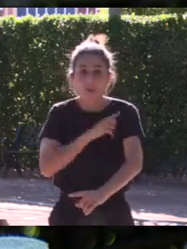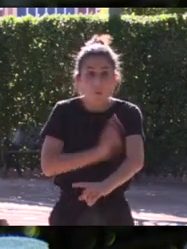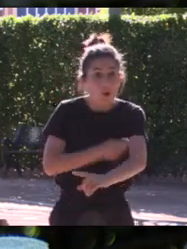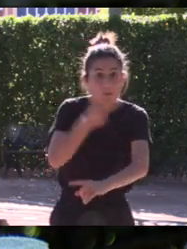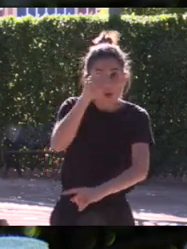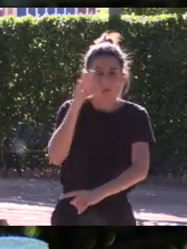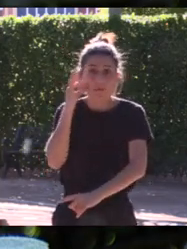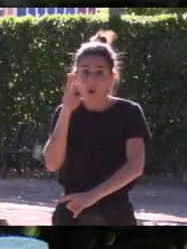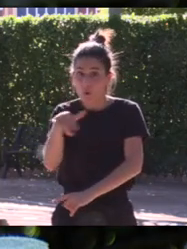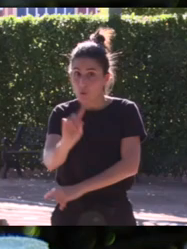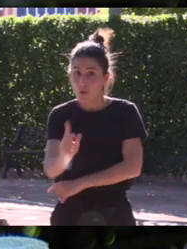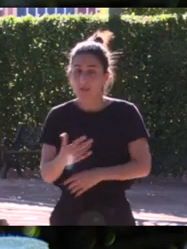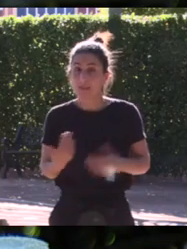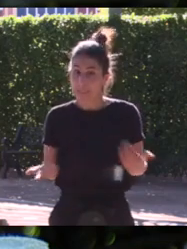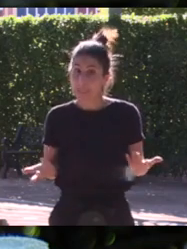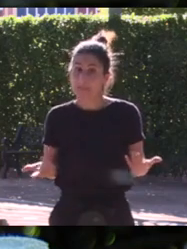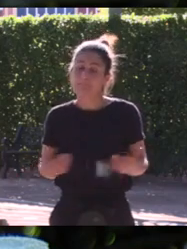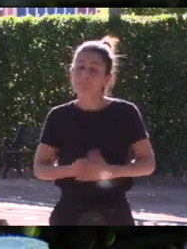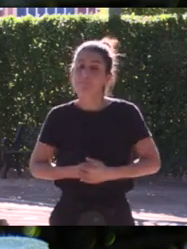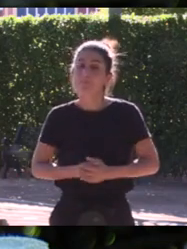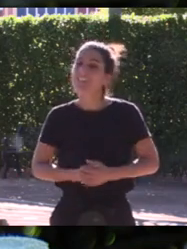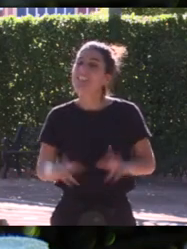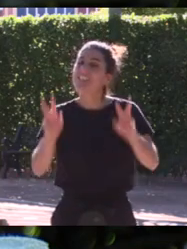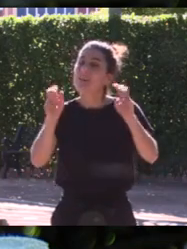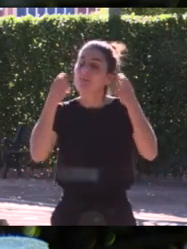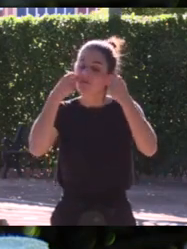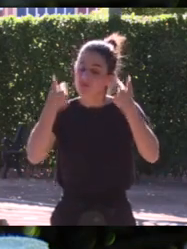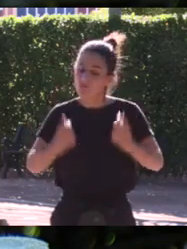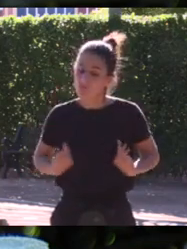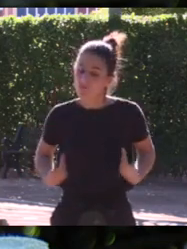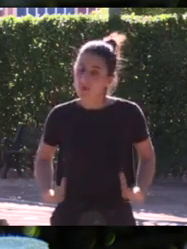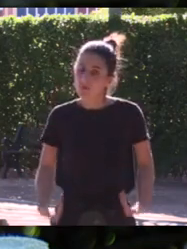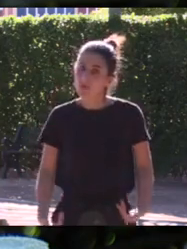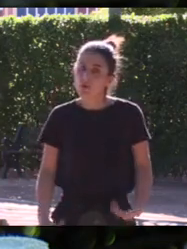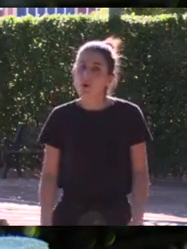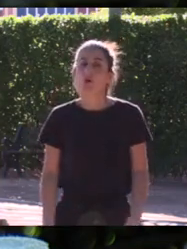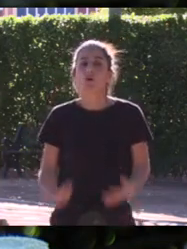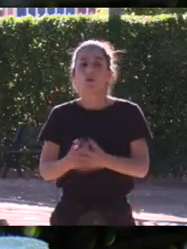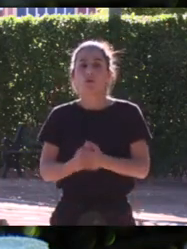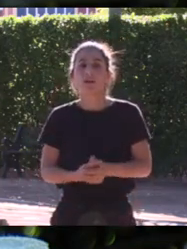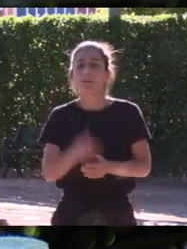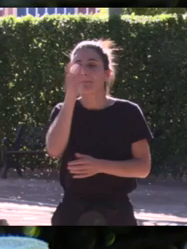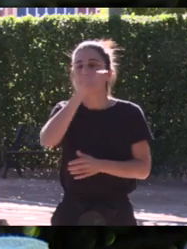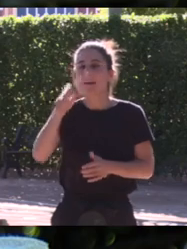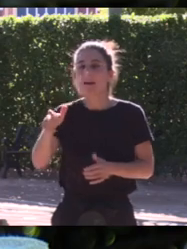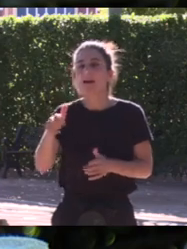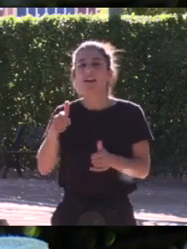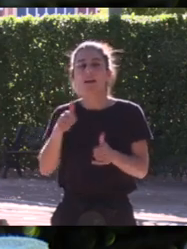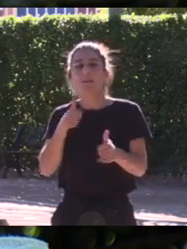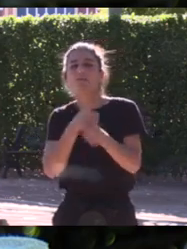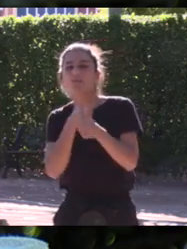ni femenino el tema fisiológico gente los fans del